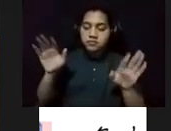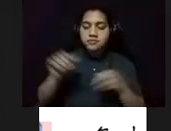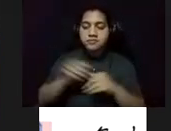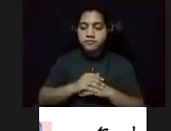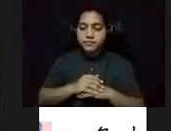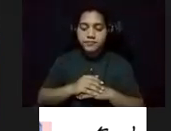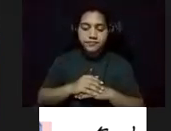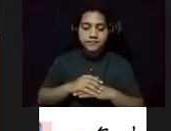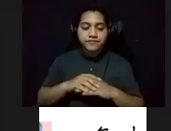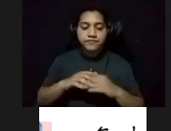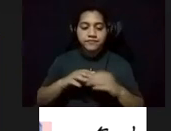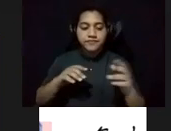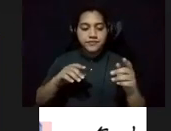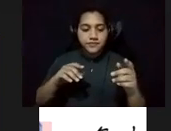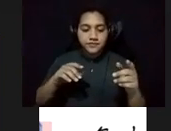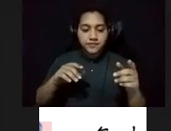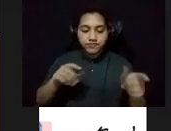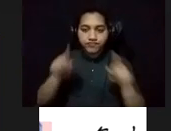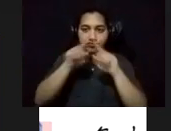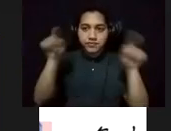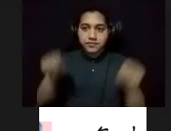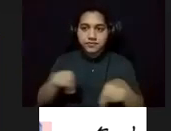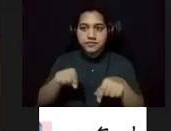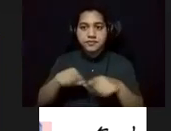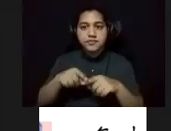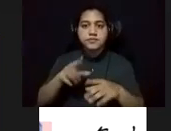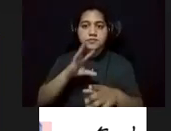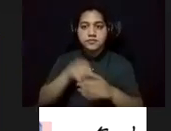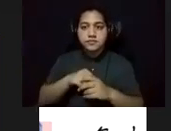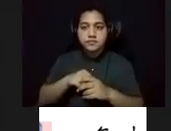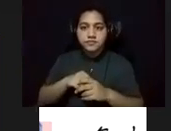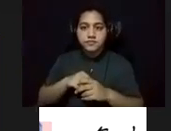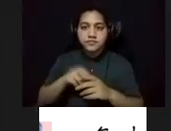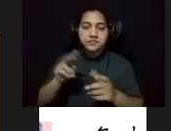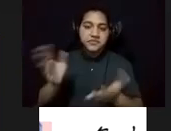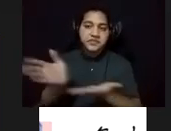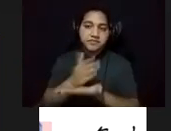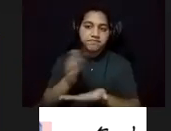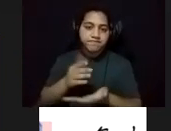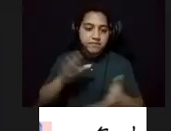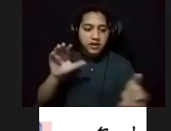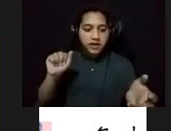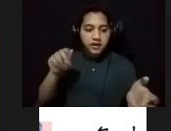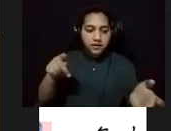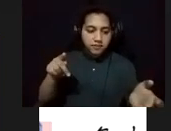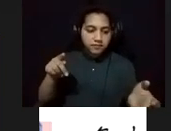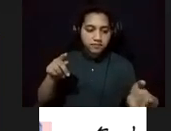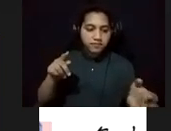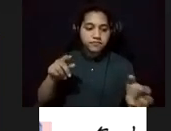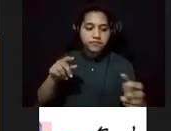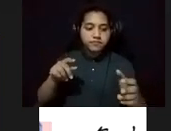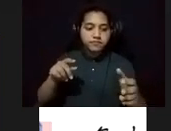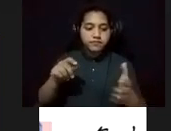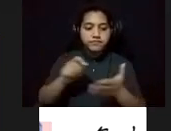Una pieza de tu fiño que forma parte del segundo portafolio del CAP es la serigrafía